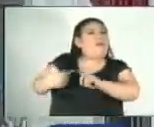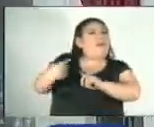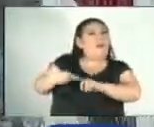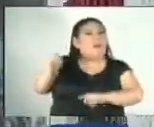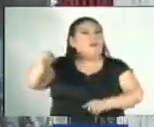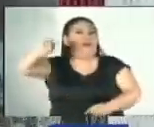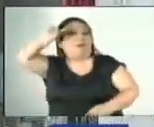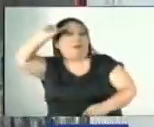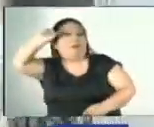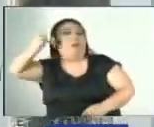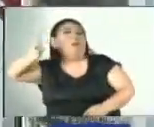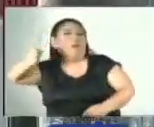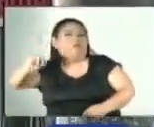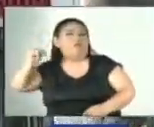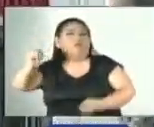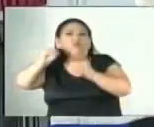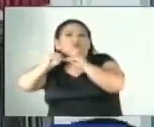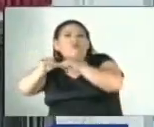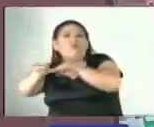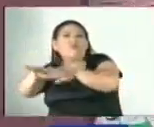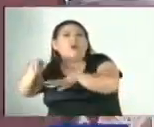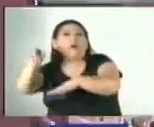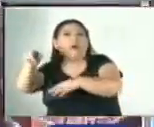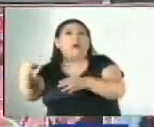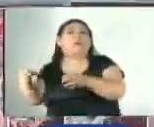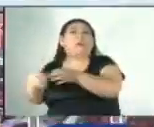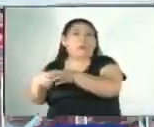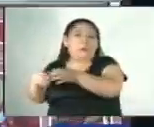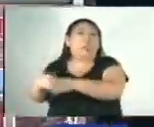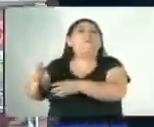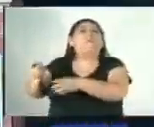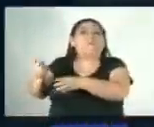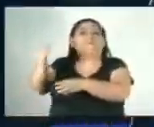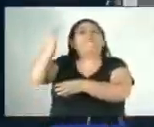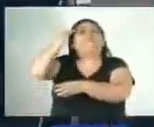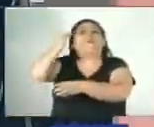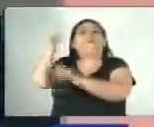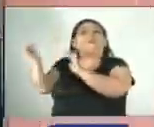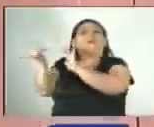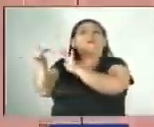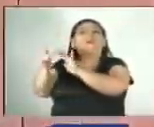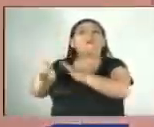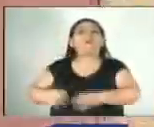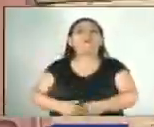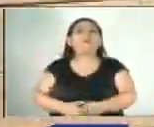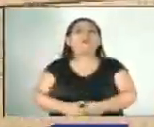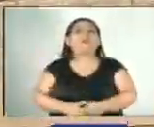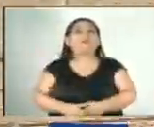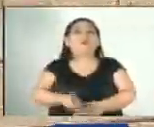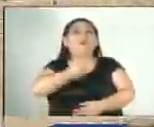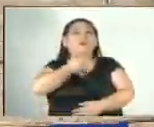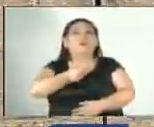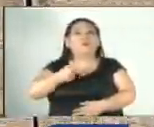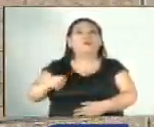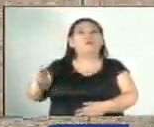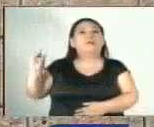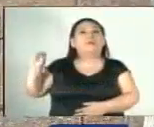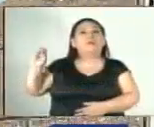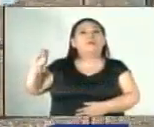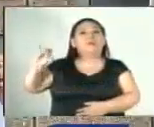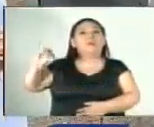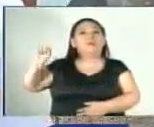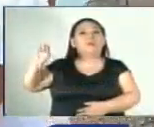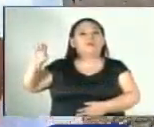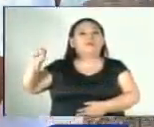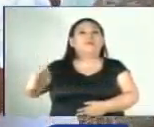exagente tiene influencia dentro de la corporación policial. Para Noticiero Hechos, Moisés